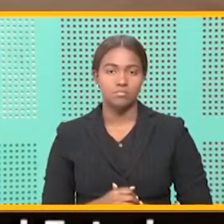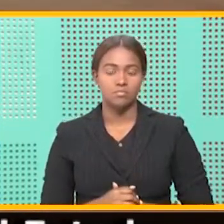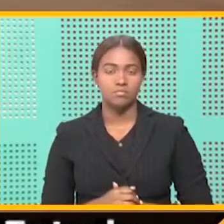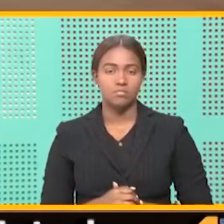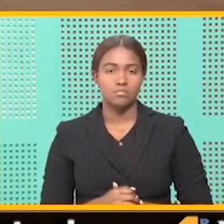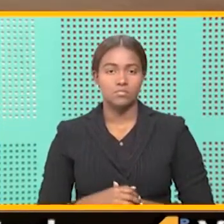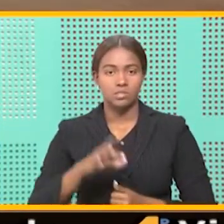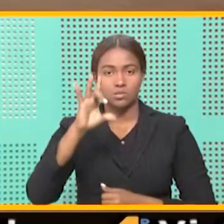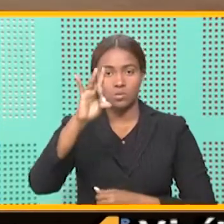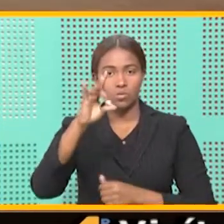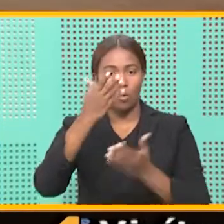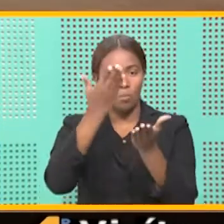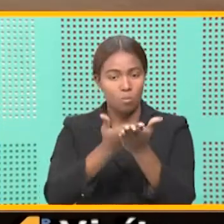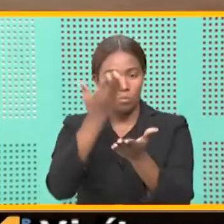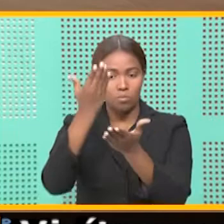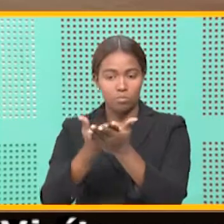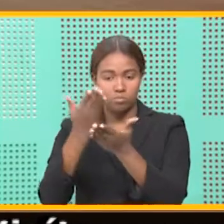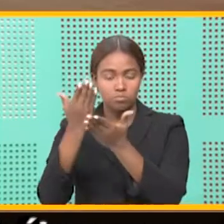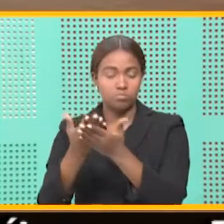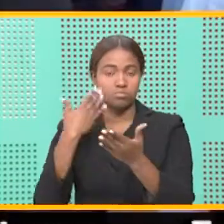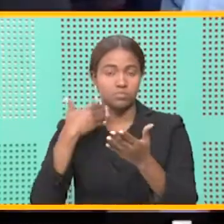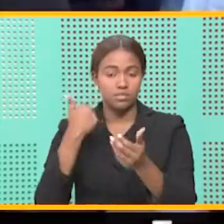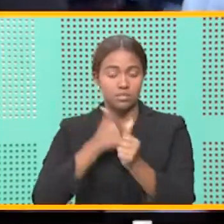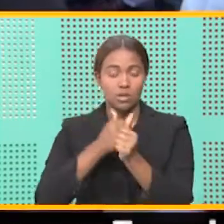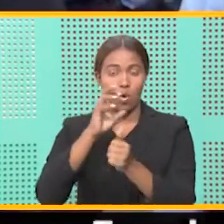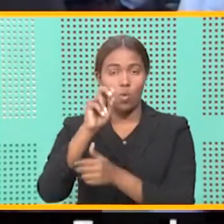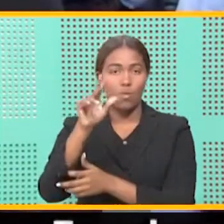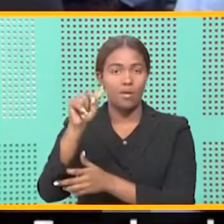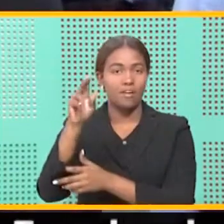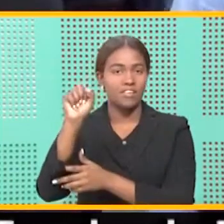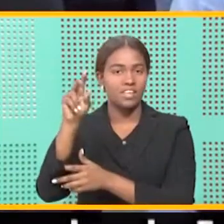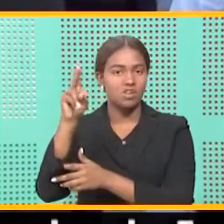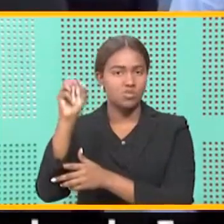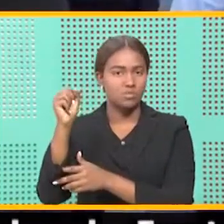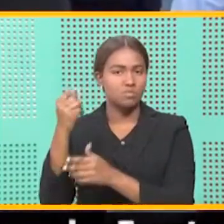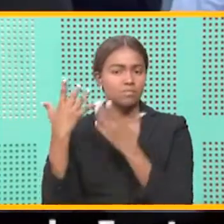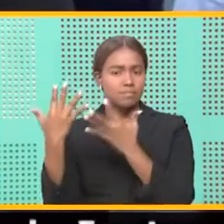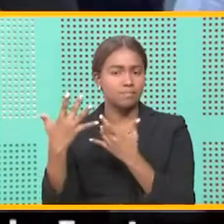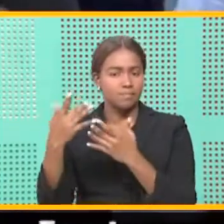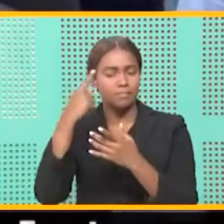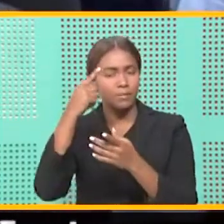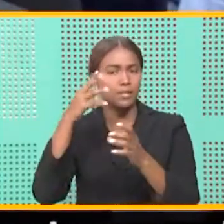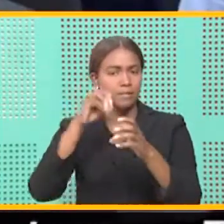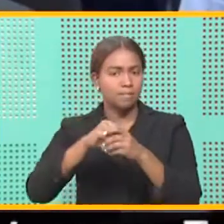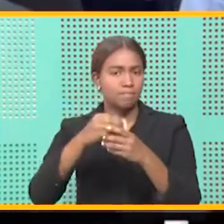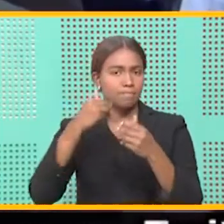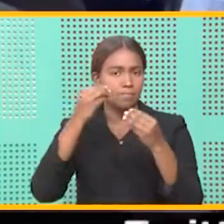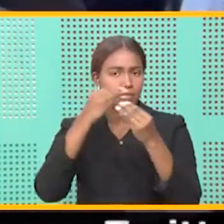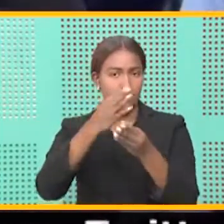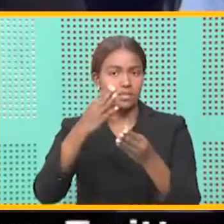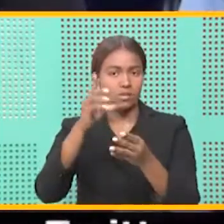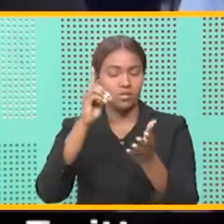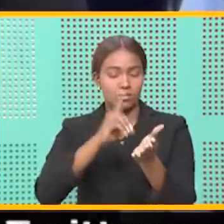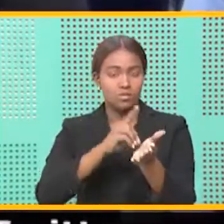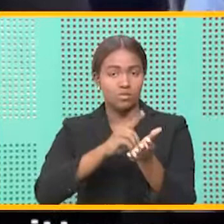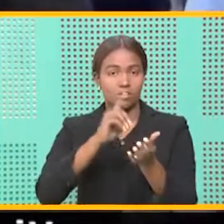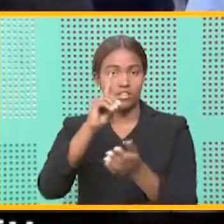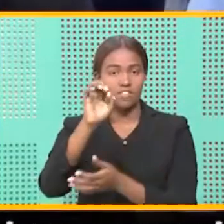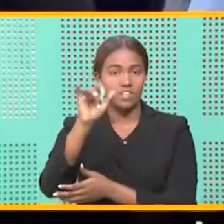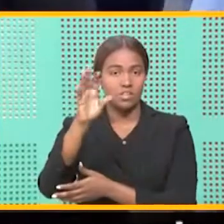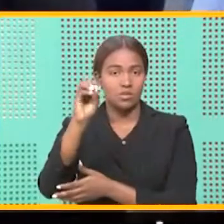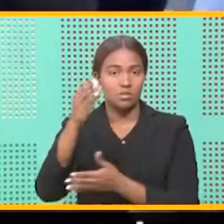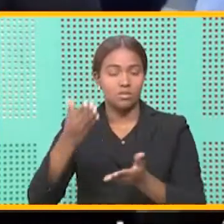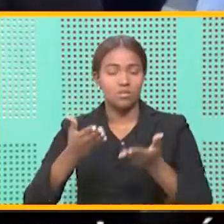Las ocho pruebas de coronavirus que estaban pendientes de confirmación en el Laboratorio Nacional Doctor Defillo dieron como resultado